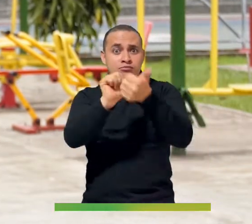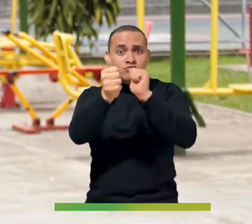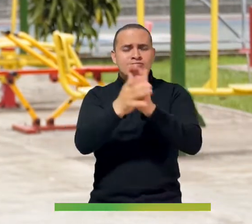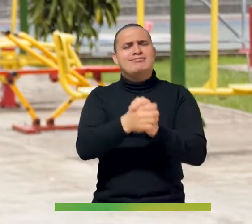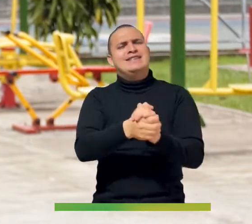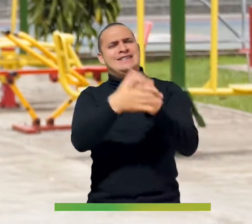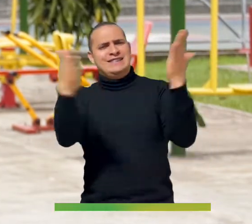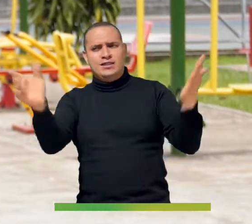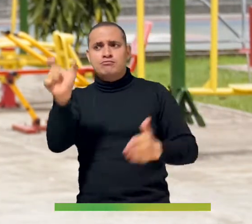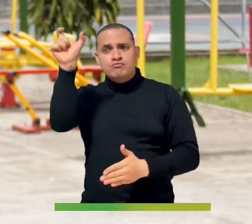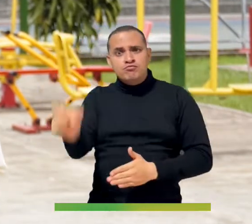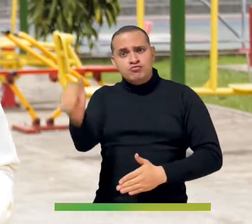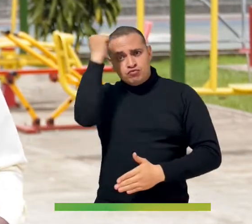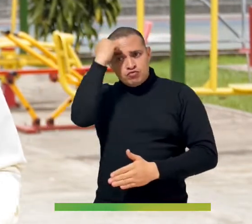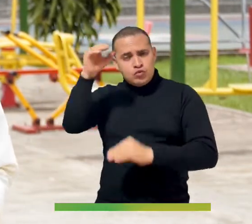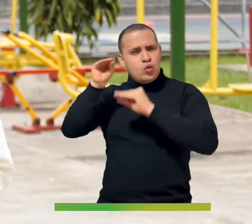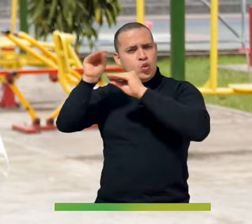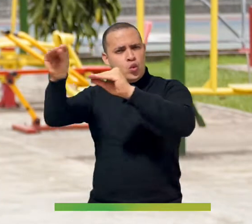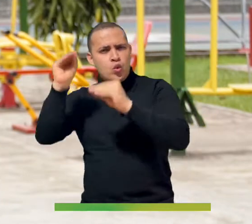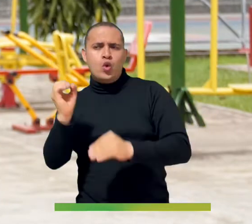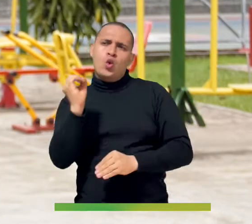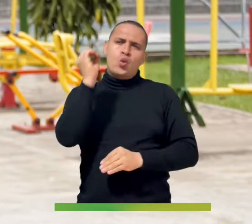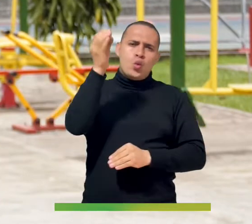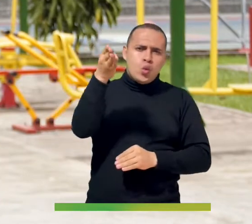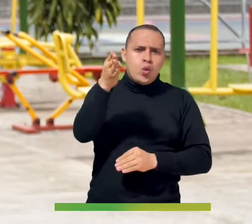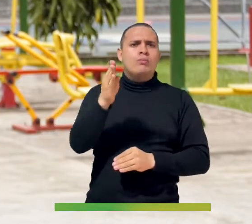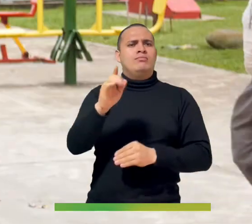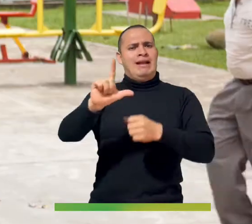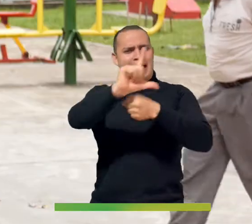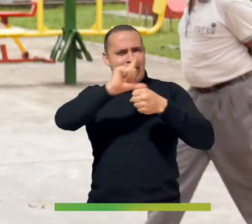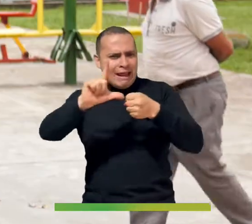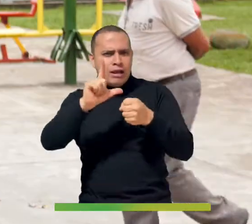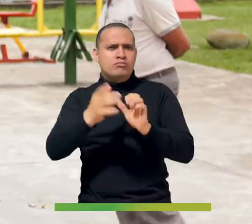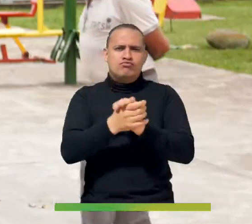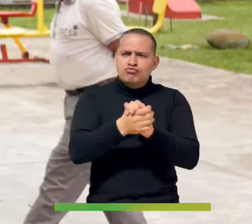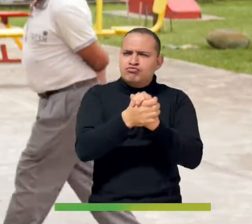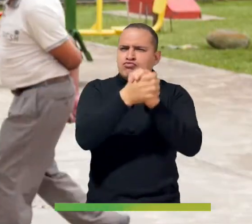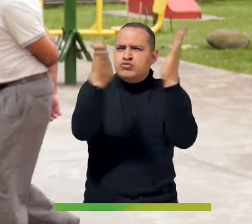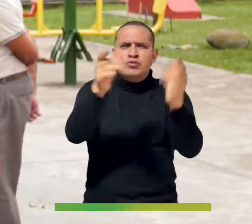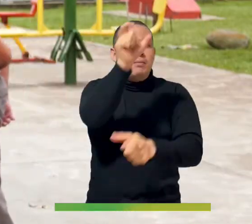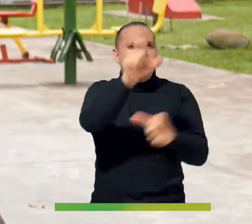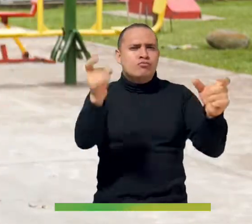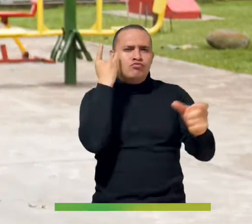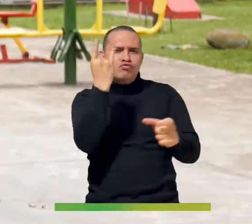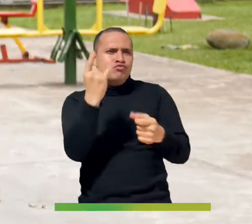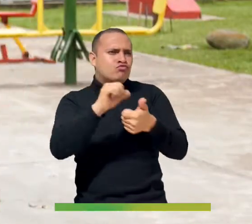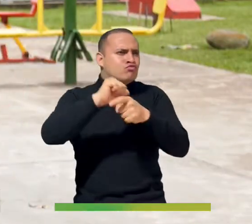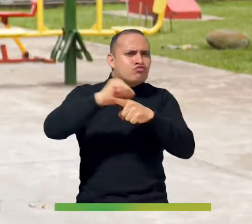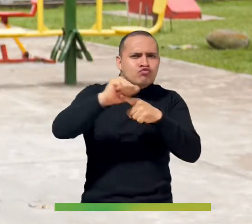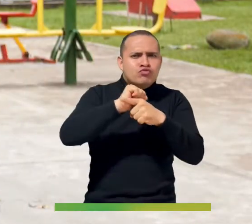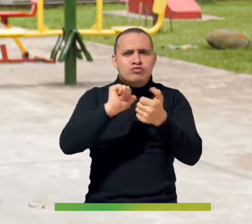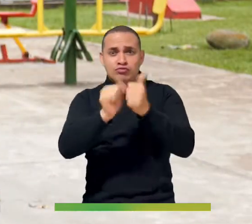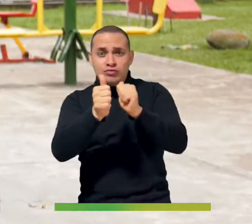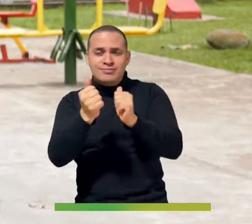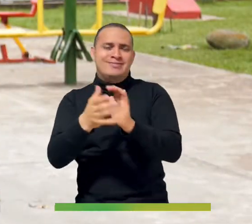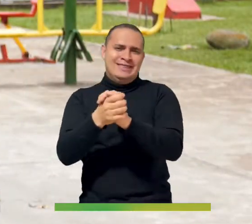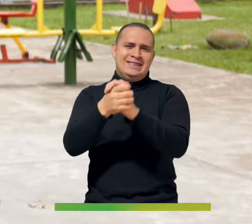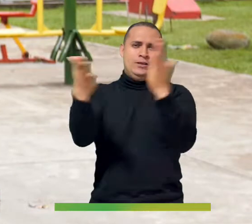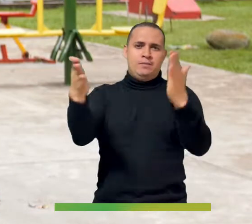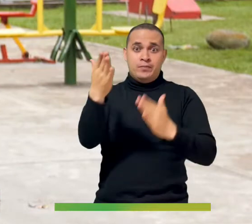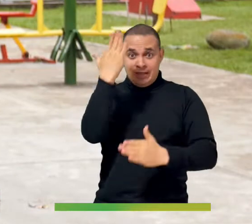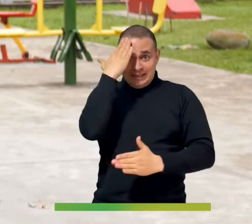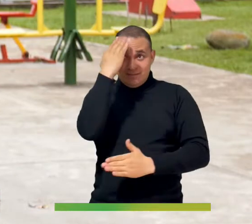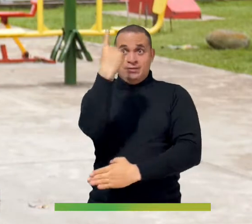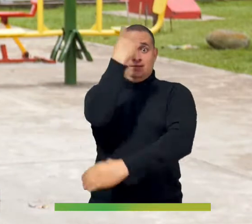a los entrenadores, a los clubes, las ligas y demás personal interesado en el deporte. Sabemos que el 2021